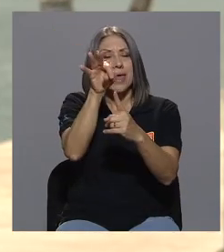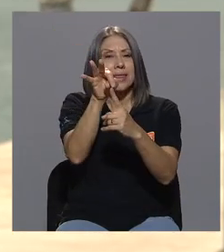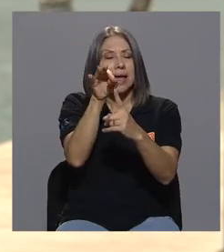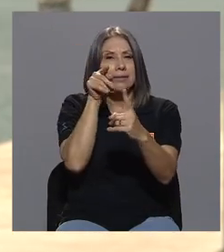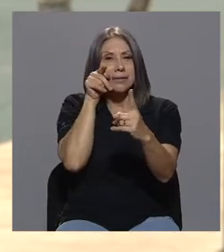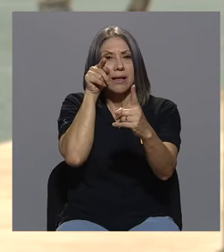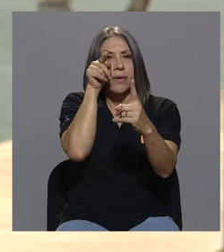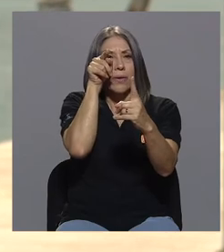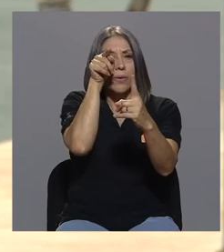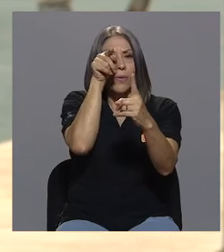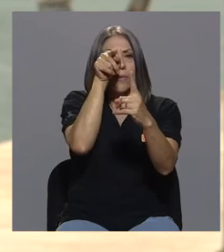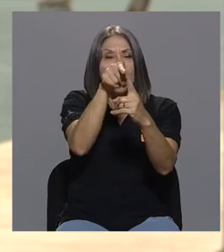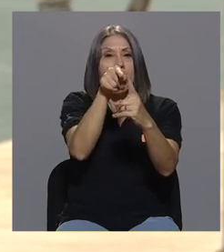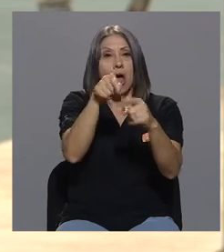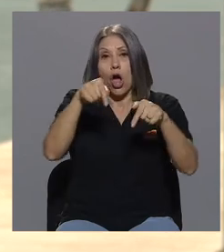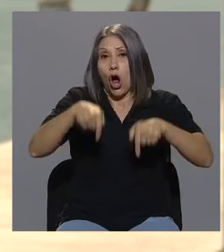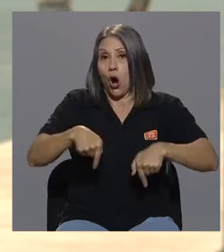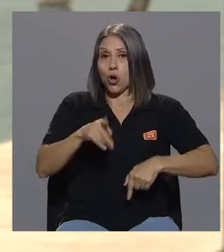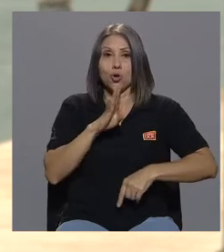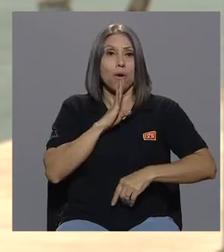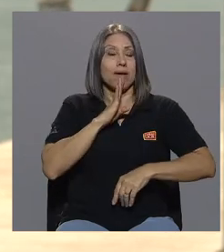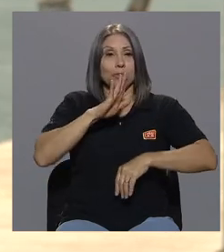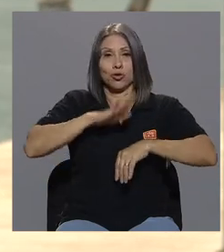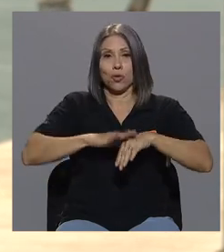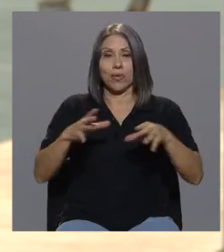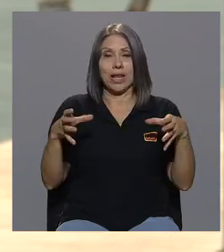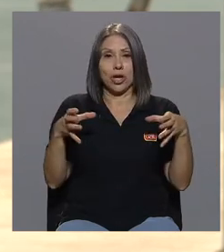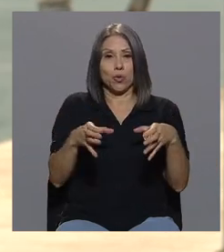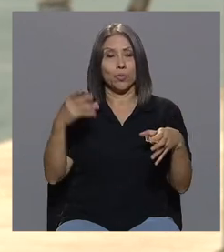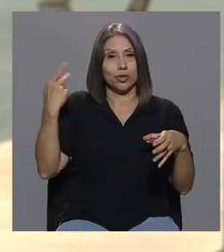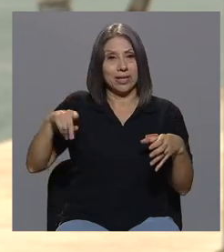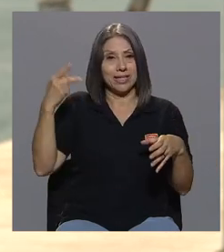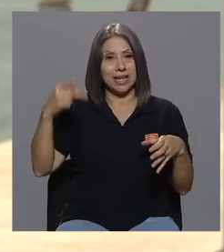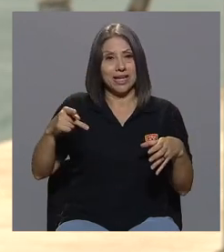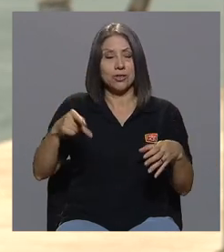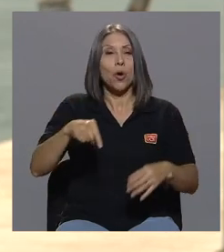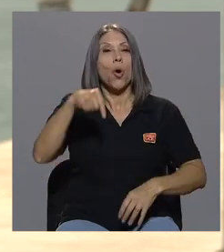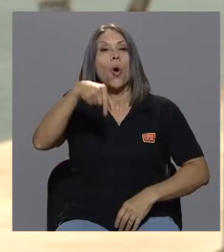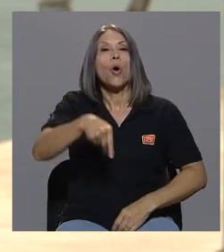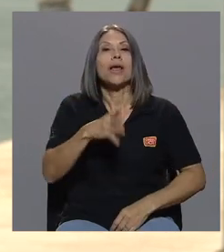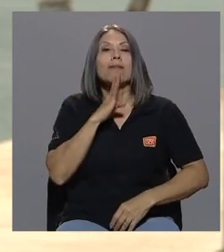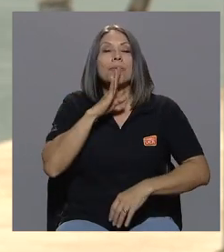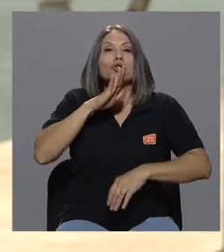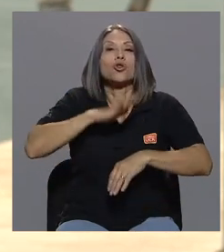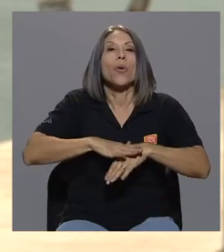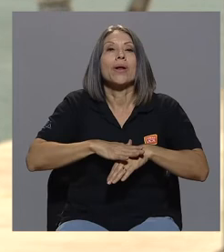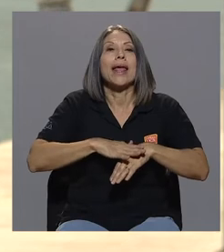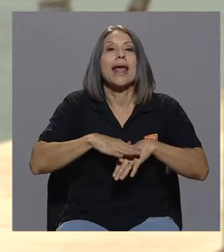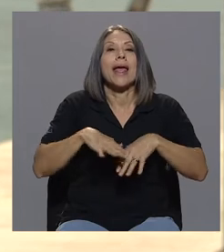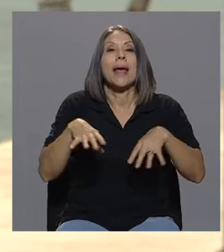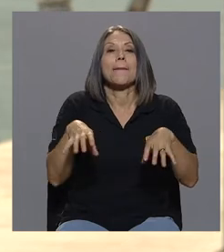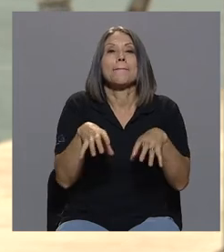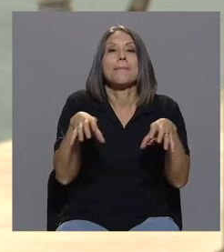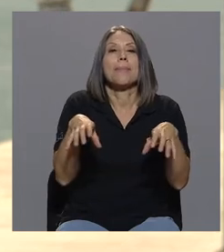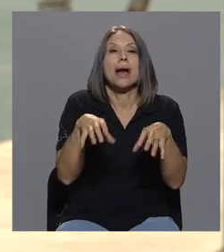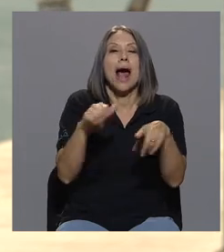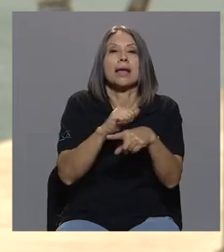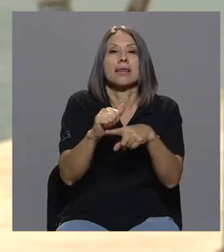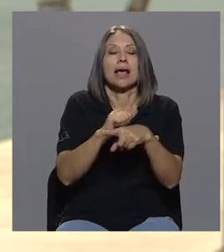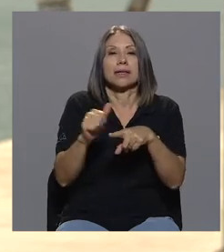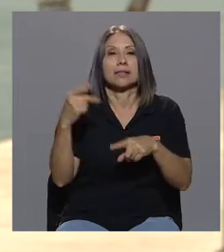hoy no hablamos del grupo de riesgo hoy hablamos de prácticas de riesgo prácticas prácticas de riesgo